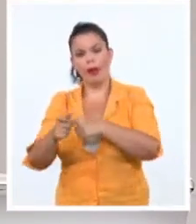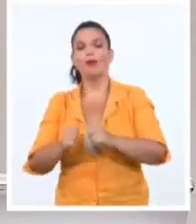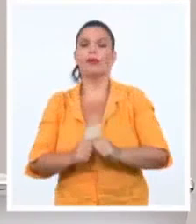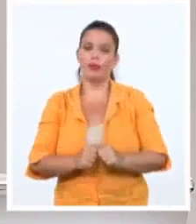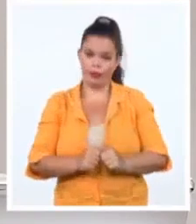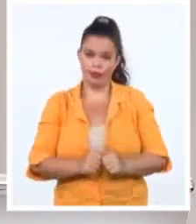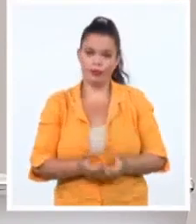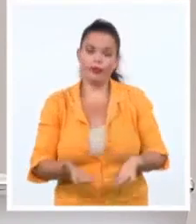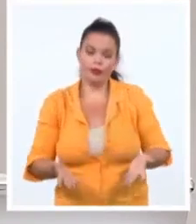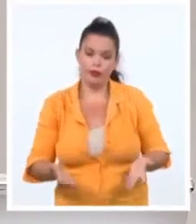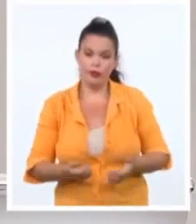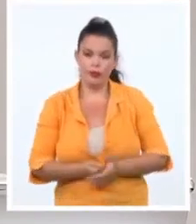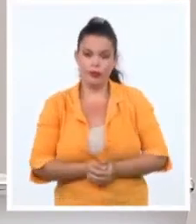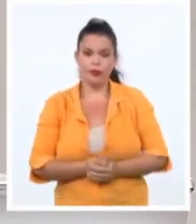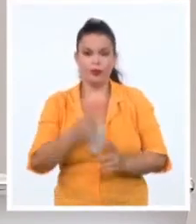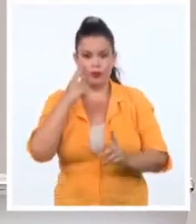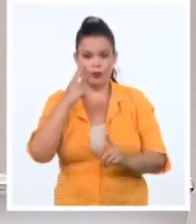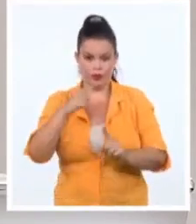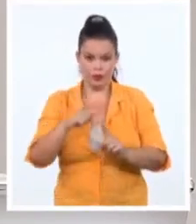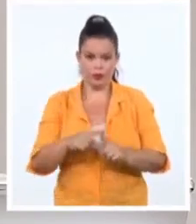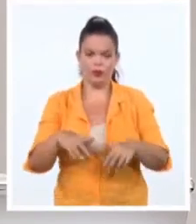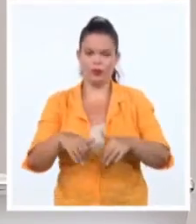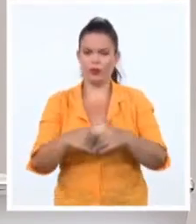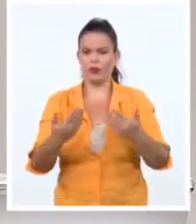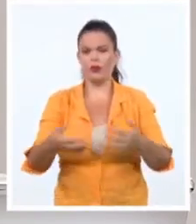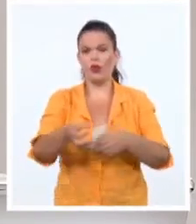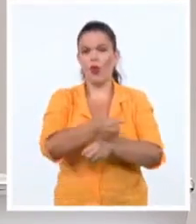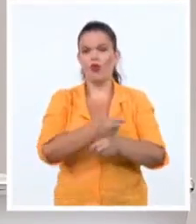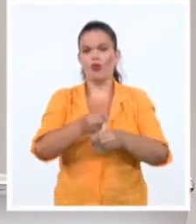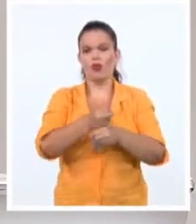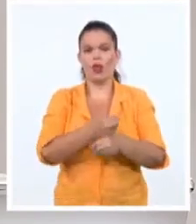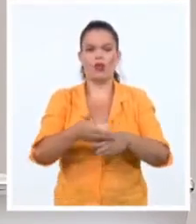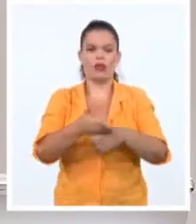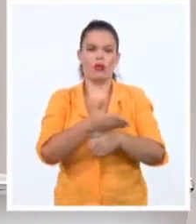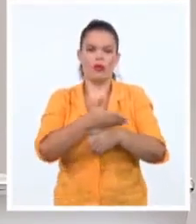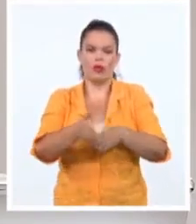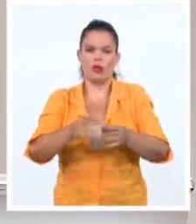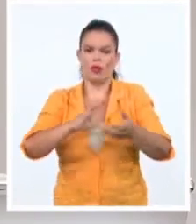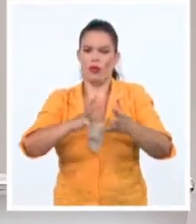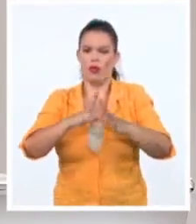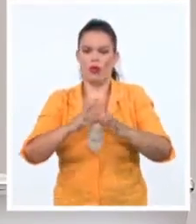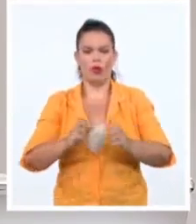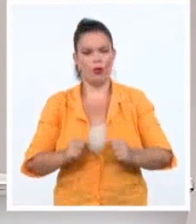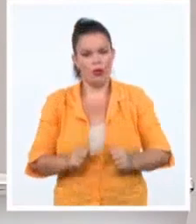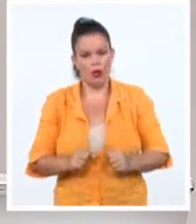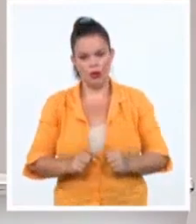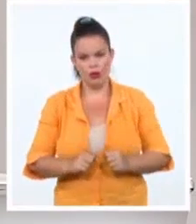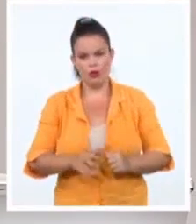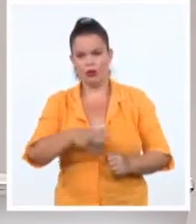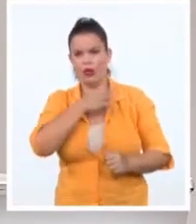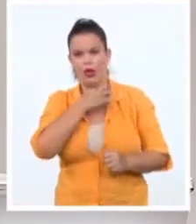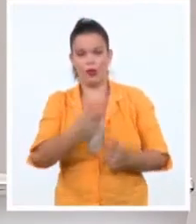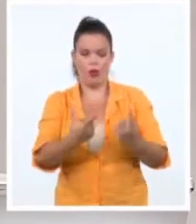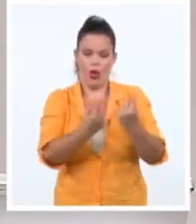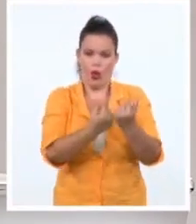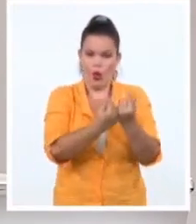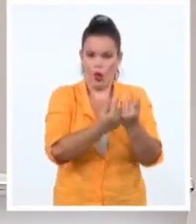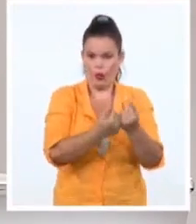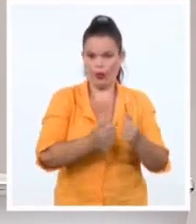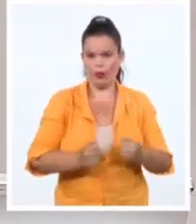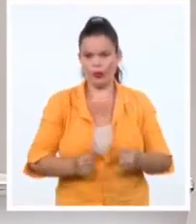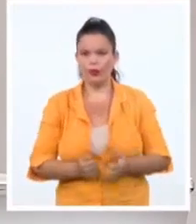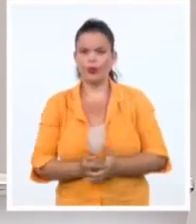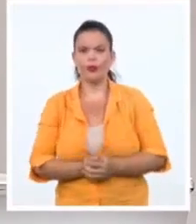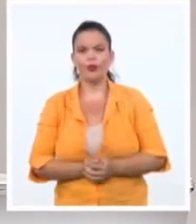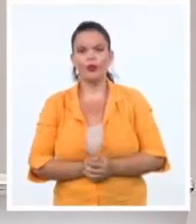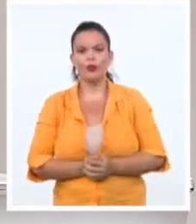la insurgencia. Y para eso utilizan todos los instrumentos del poder desde el punto de vista económico, desde el punto